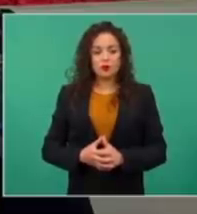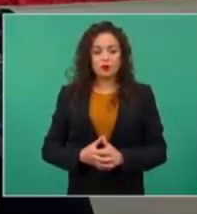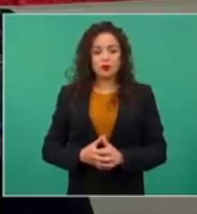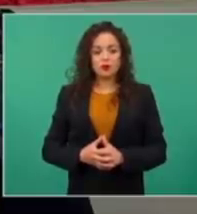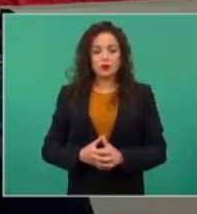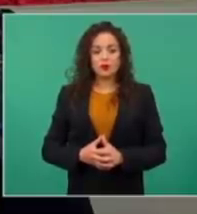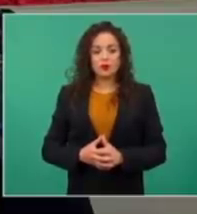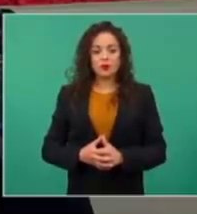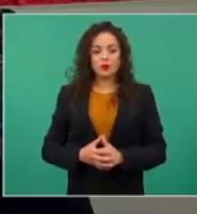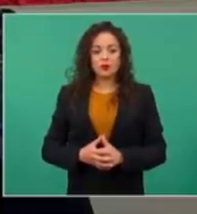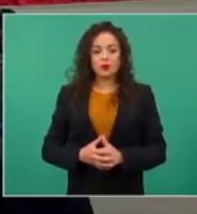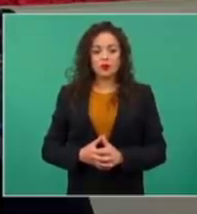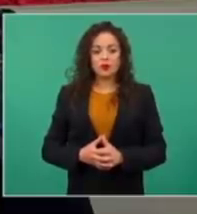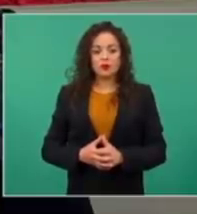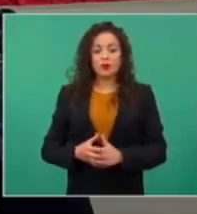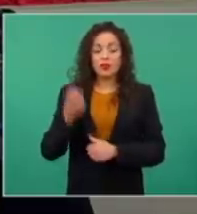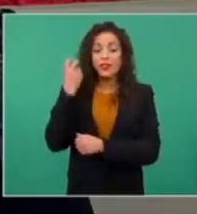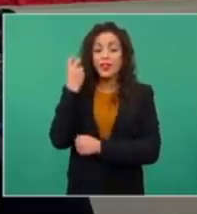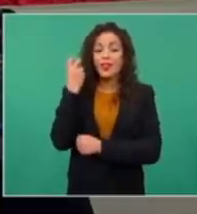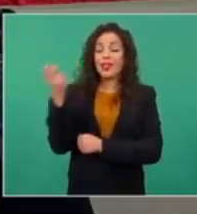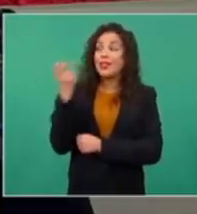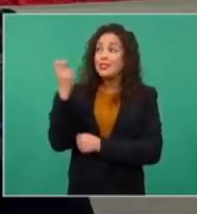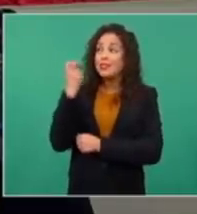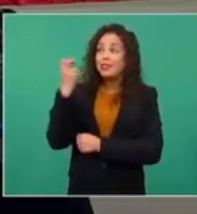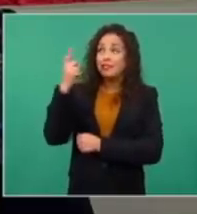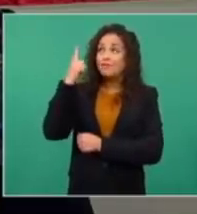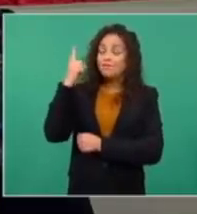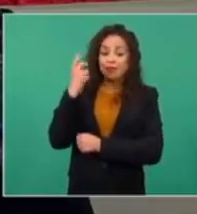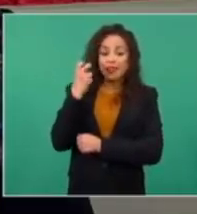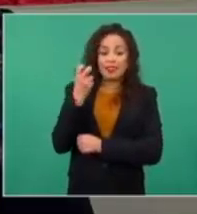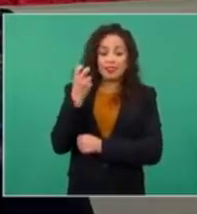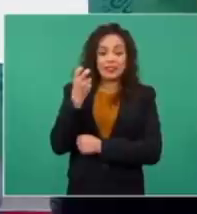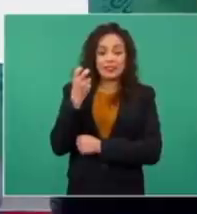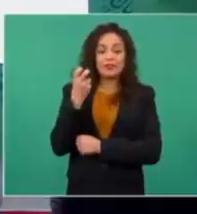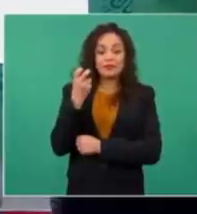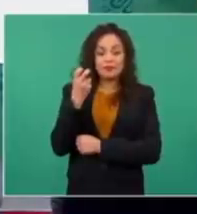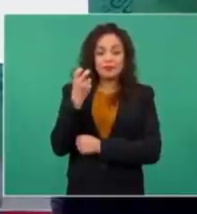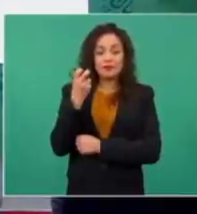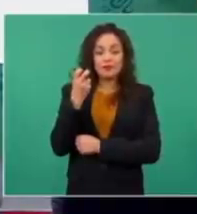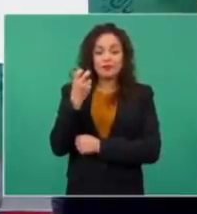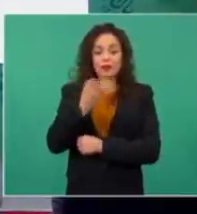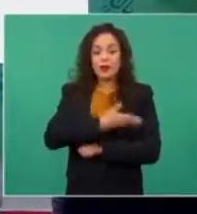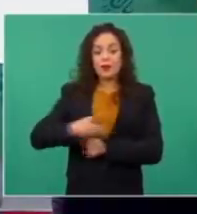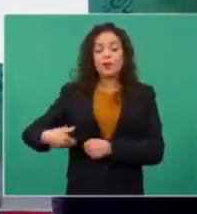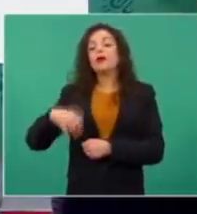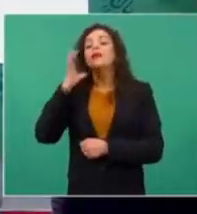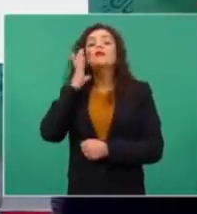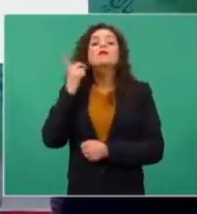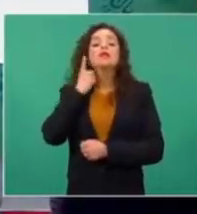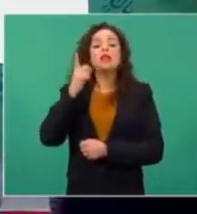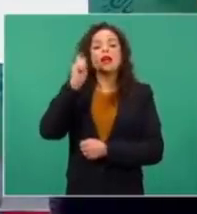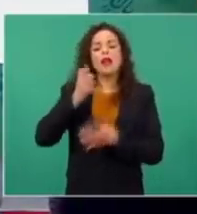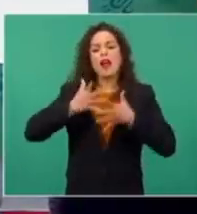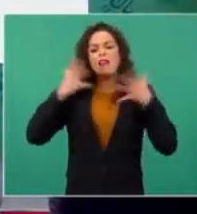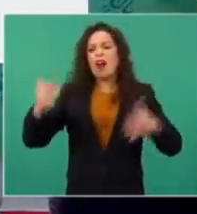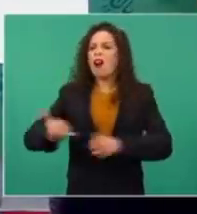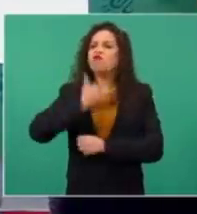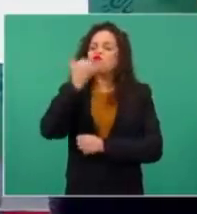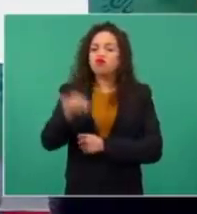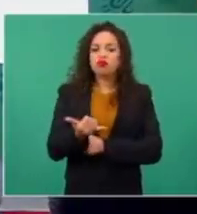Es este. Sí, ¿verdad? El presidente de la Cámara de Diputados cometió un grave error